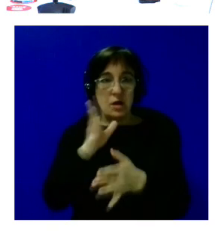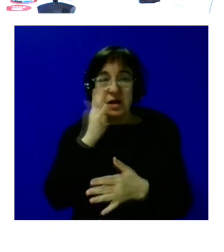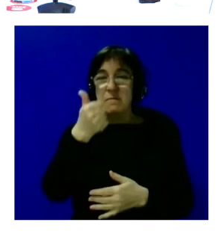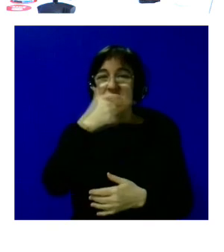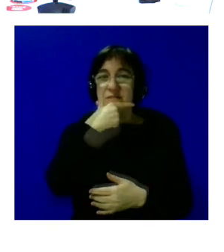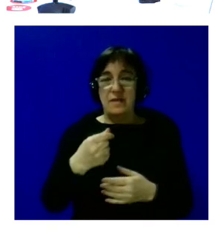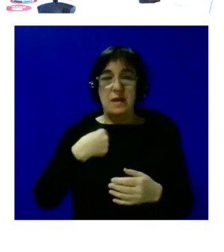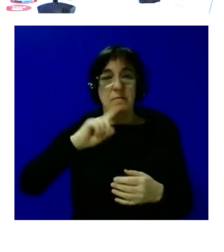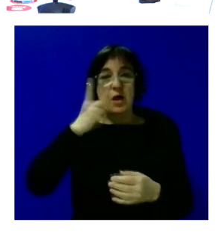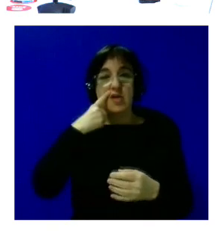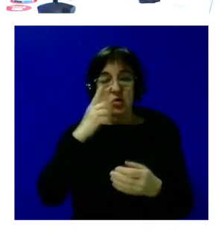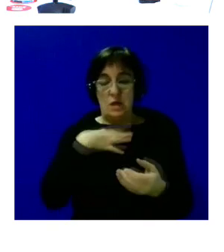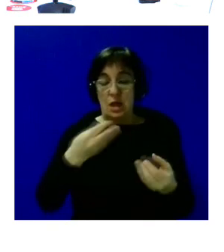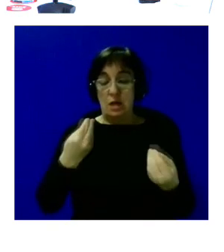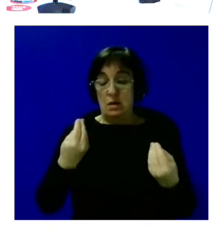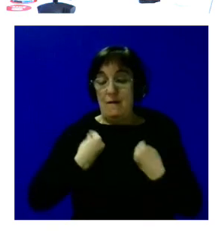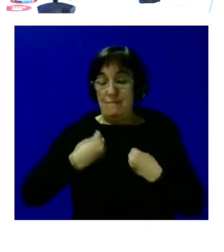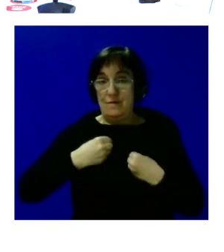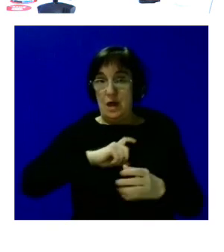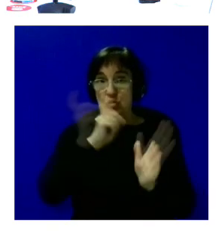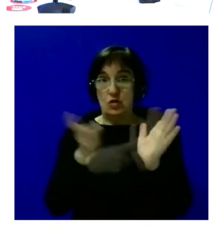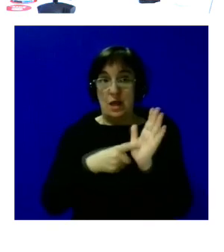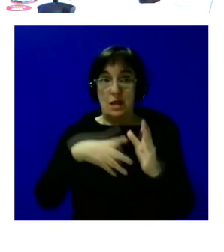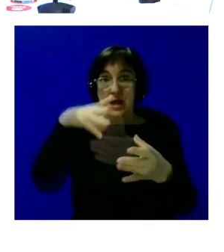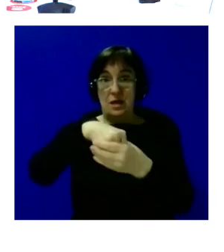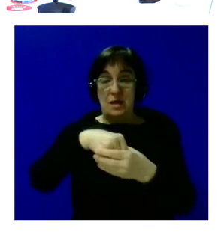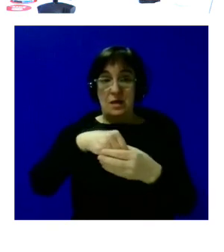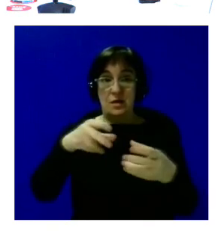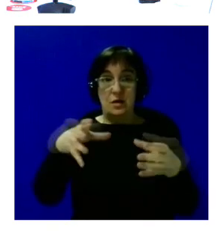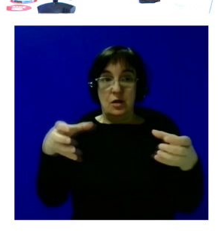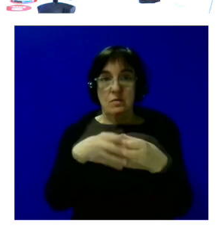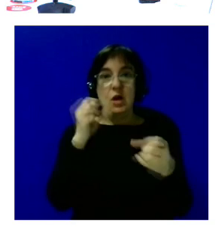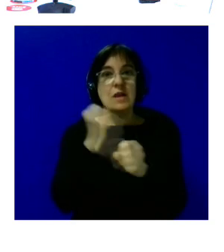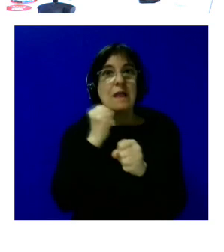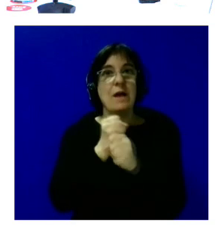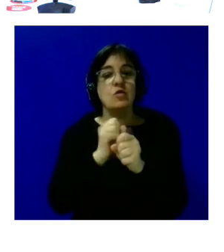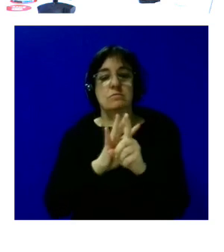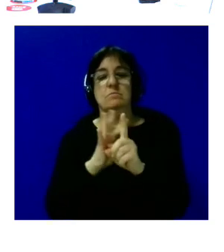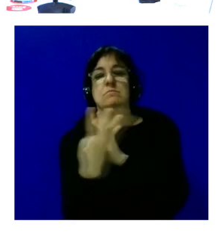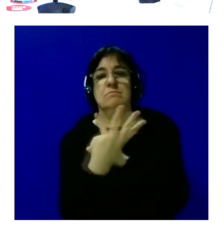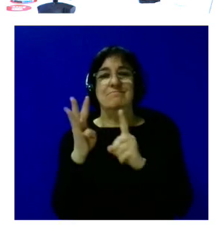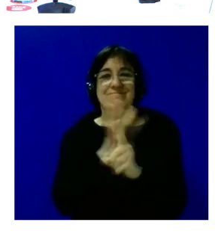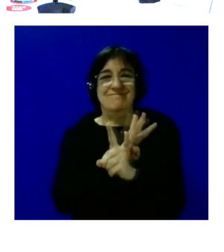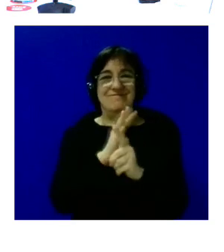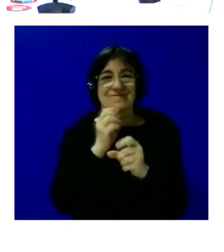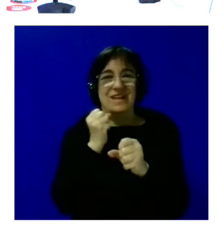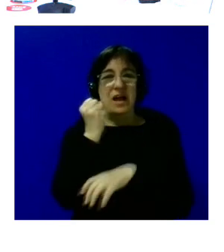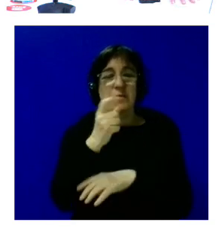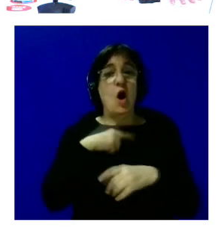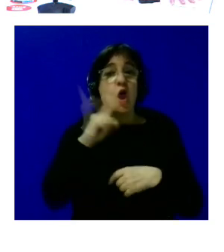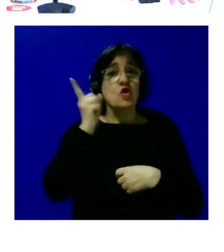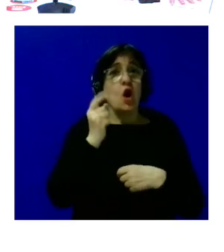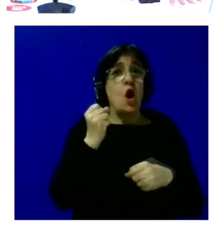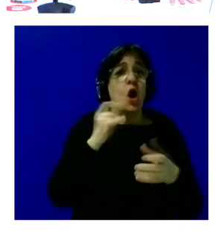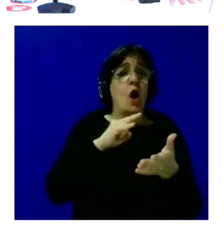llegue a encontrar un trabajo o tener una vida plena en comunidad si se trabaja con un círculo de apoyo si trabajamos solamente los técnicos de